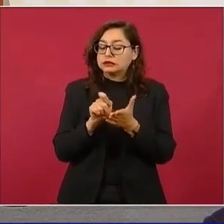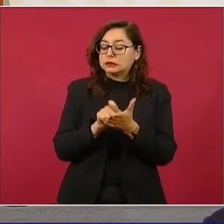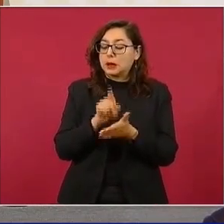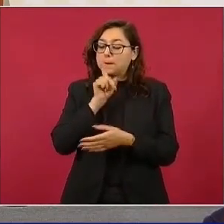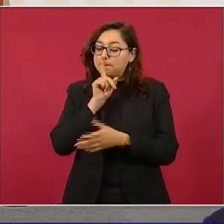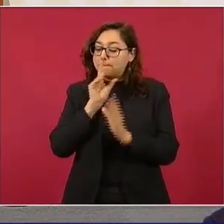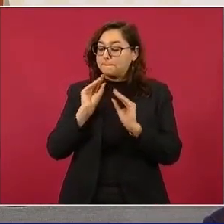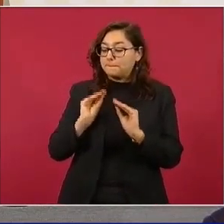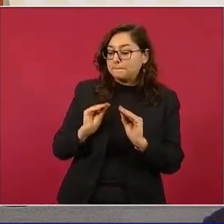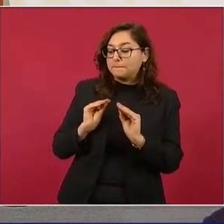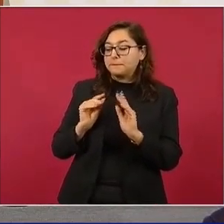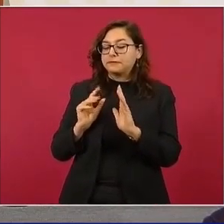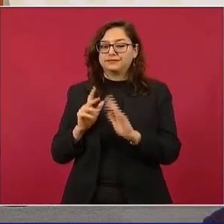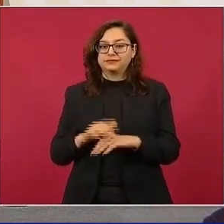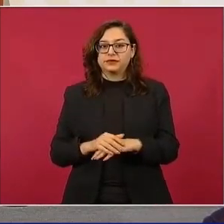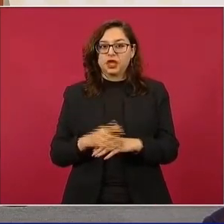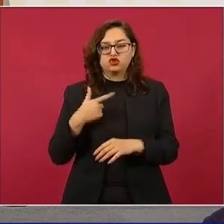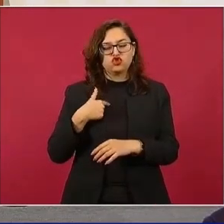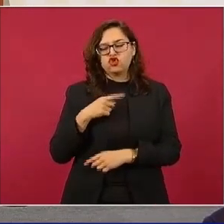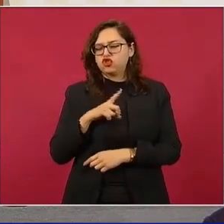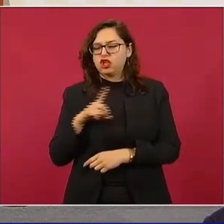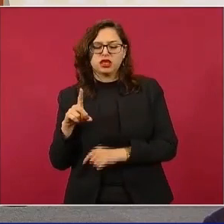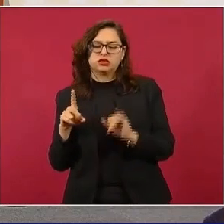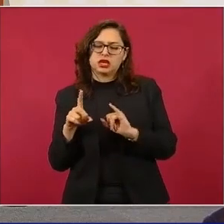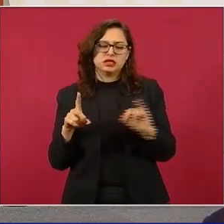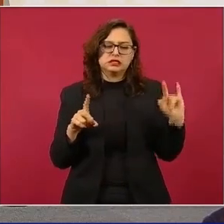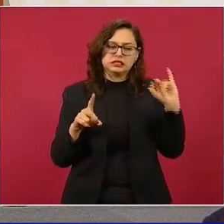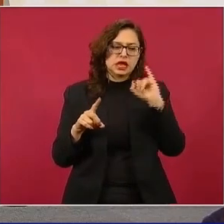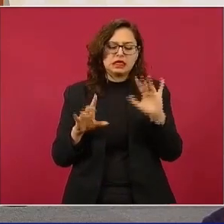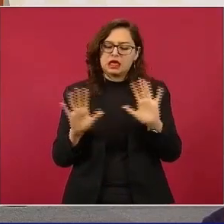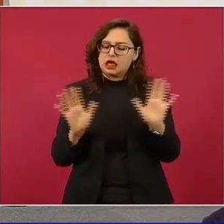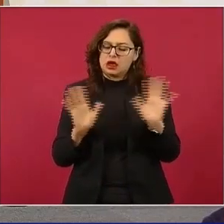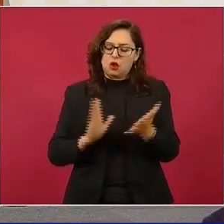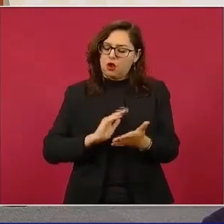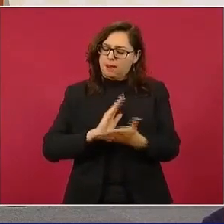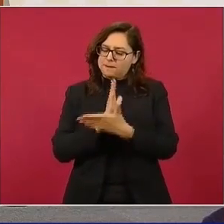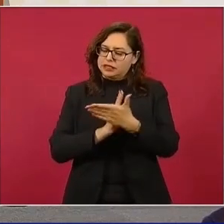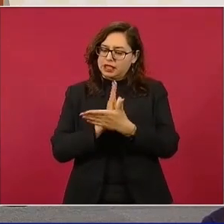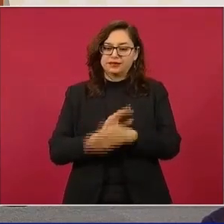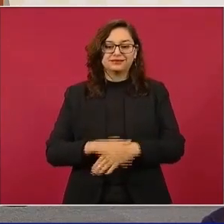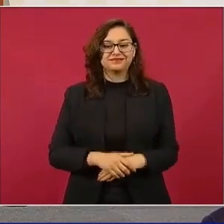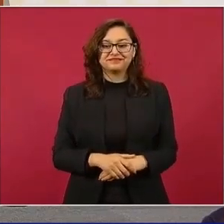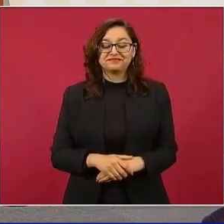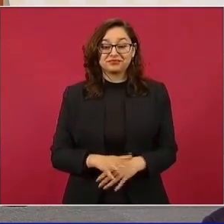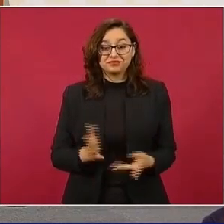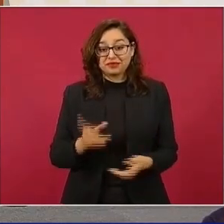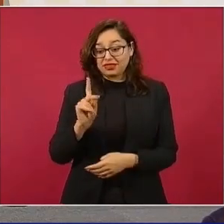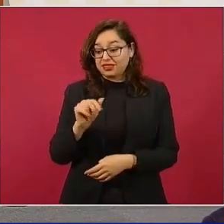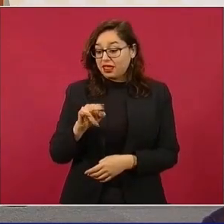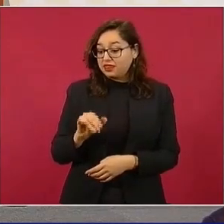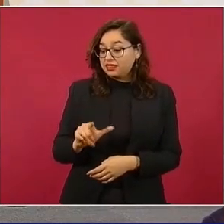en el centrismo, Daniel Cabrera,